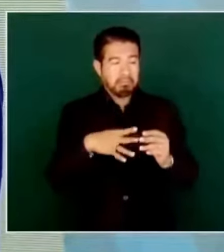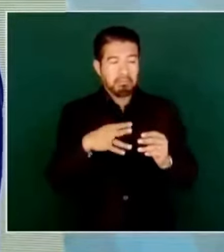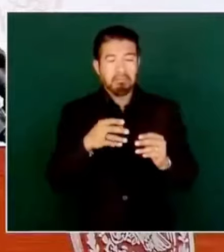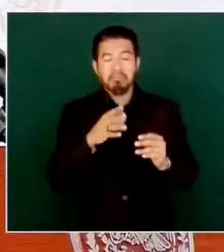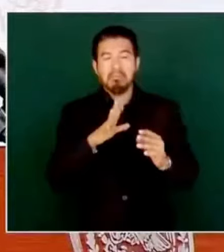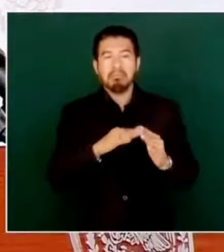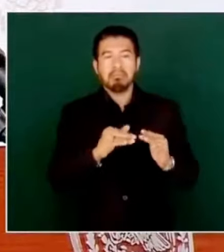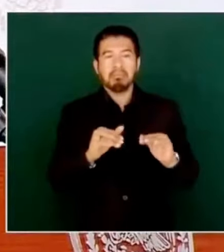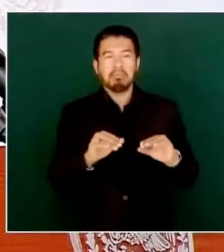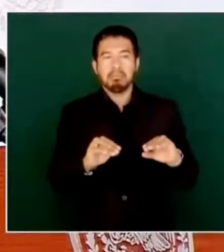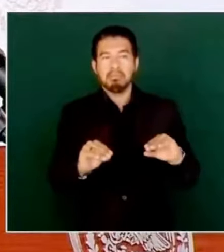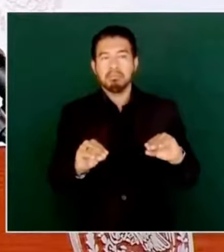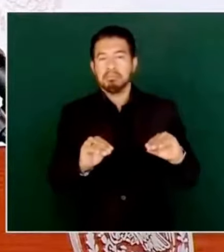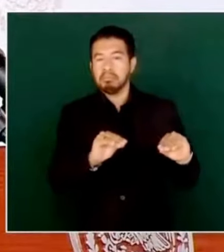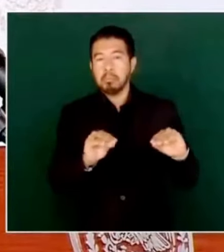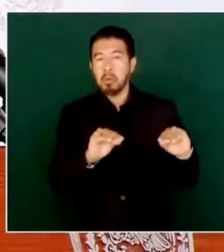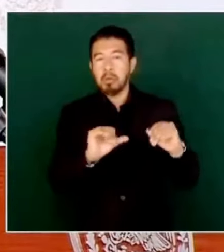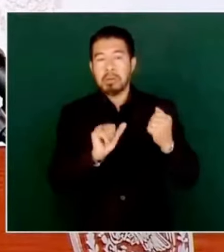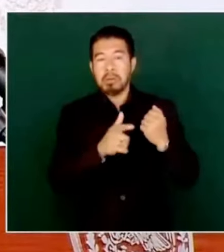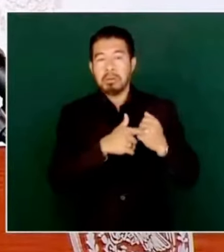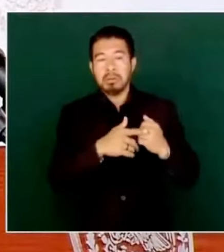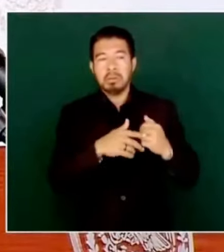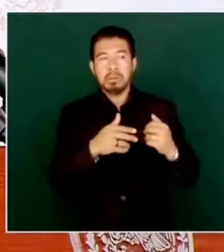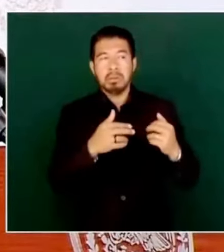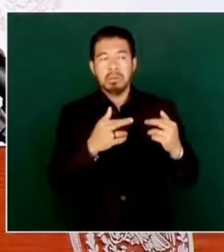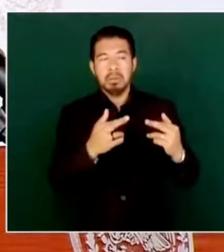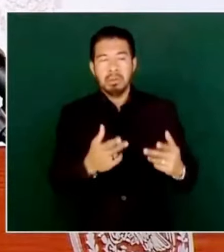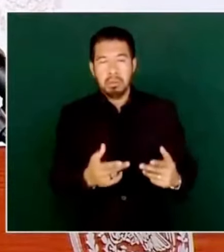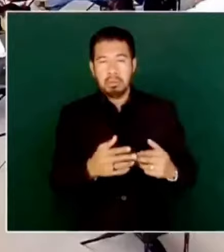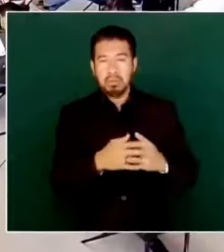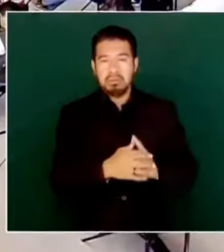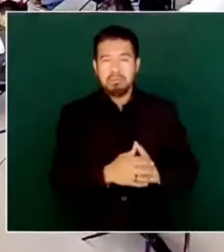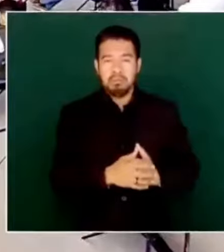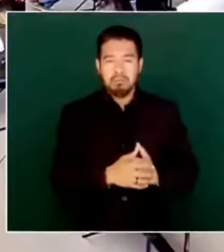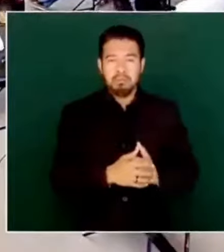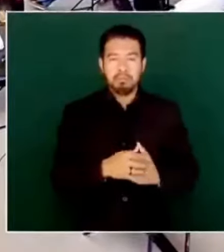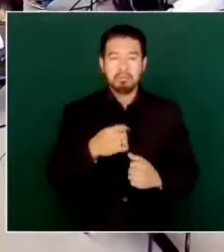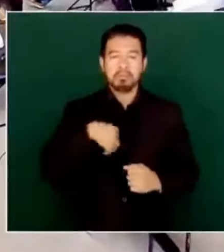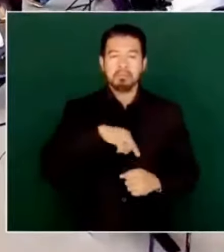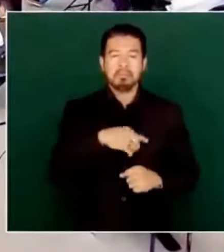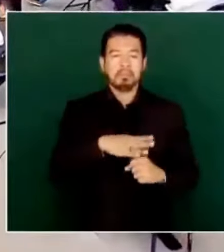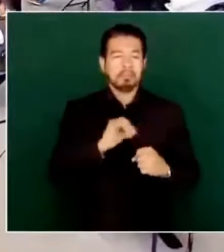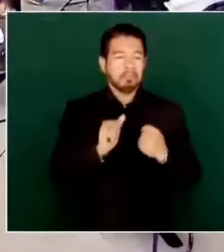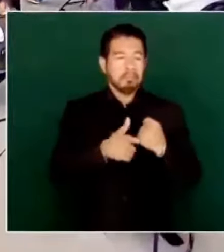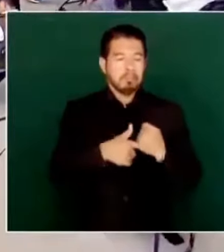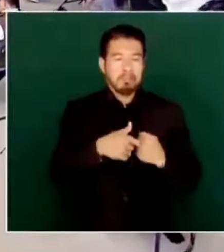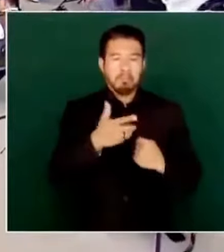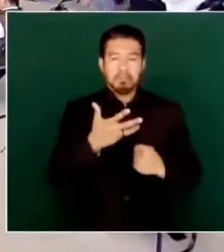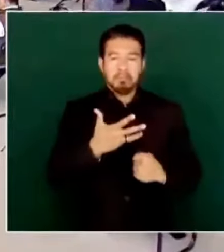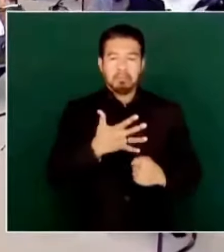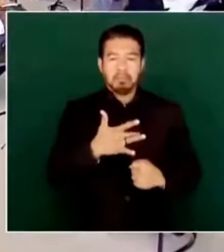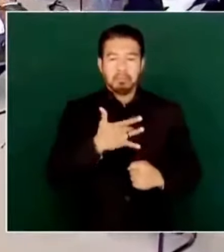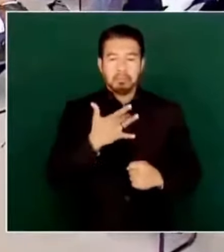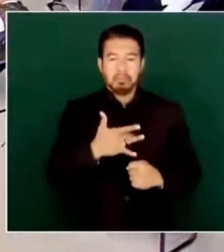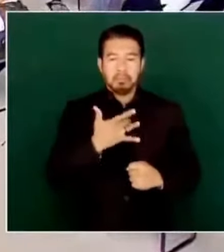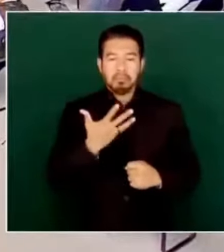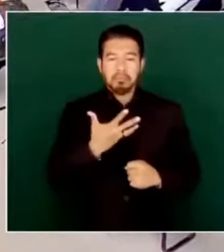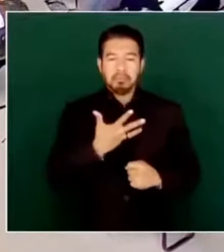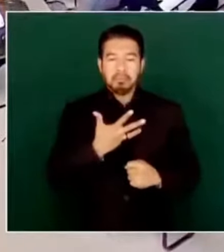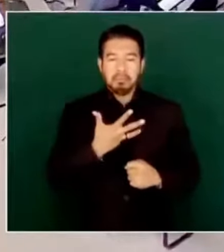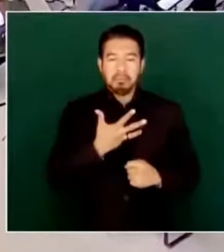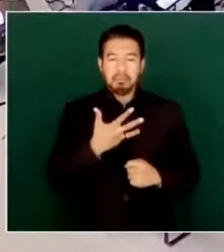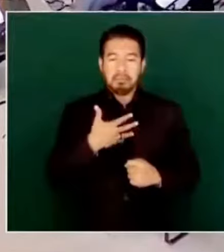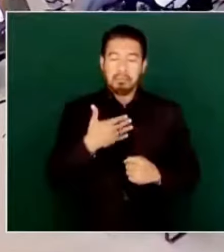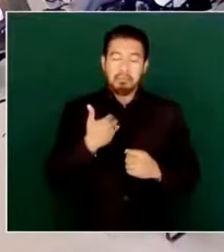y eso nos va a afectar a nosotros, puede